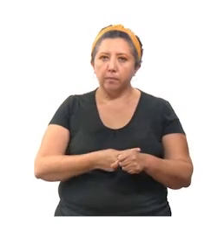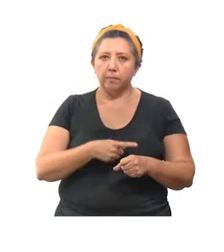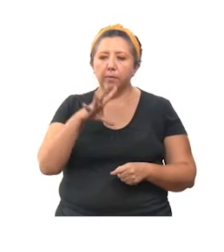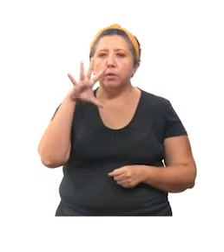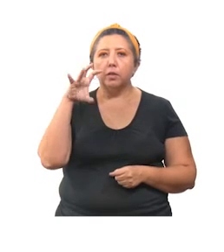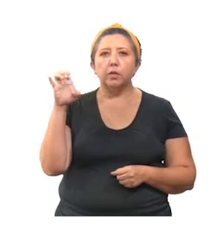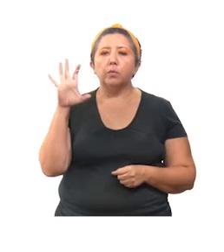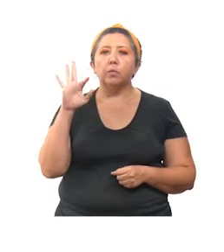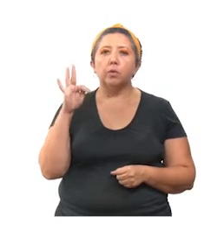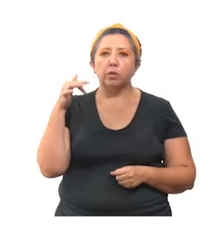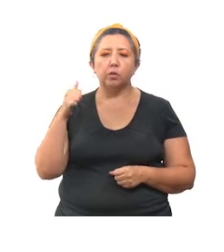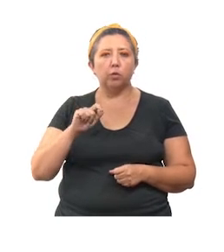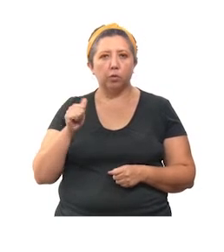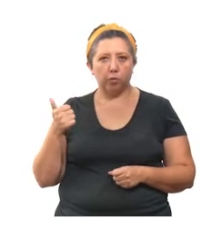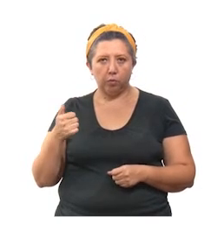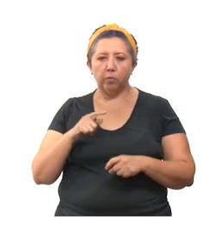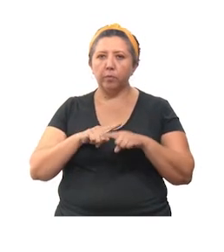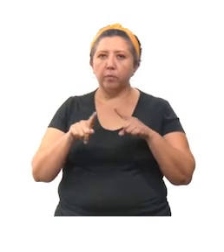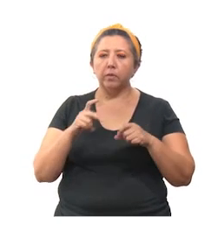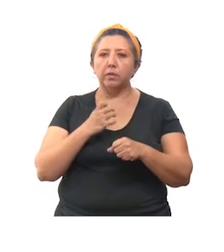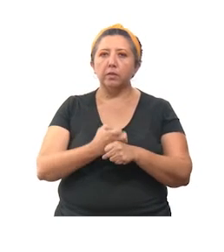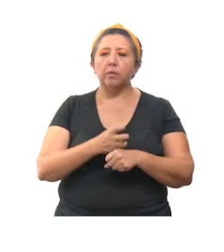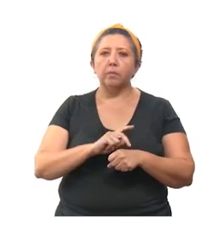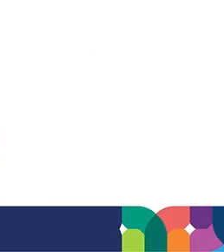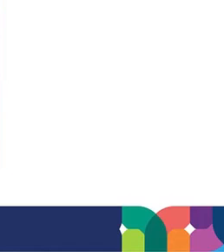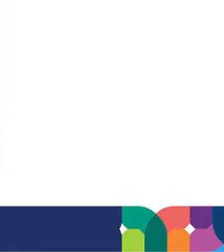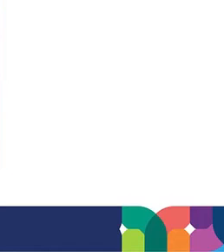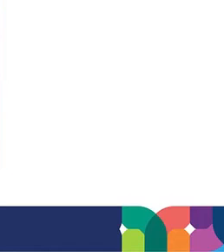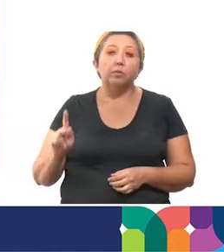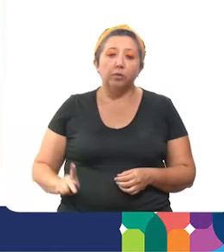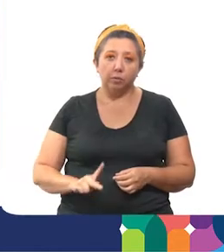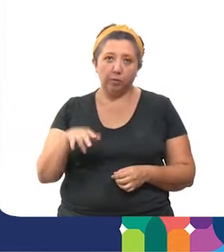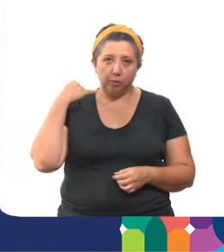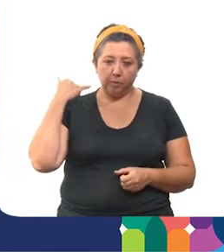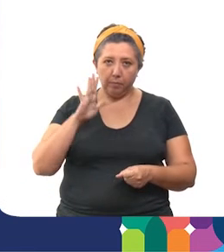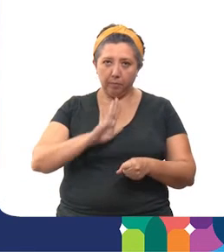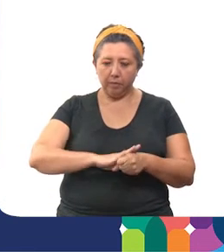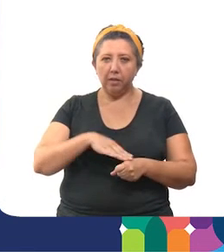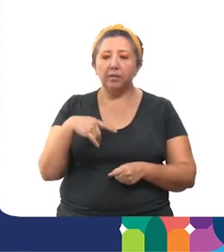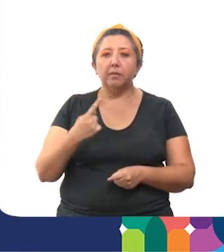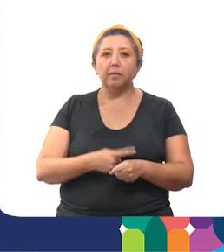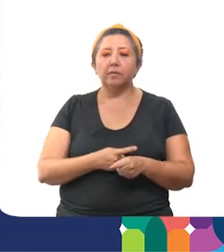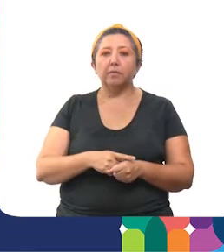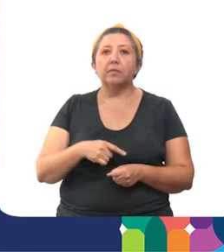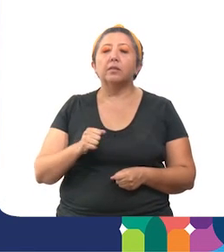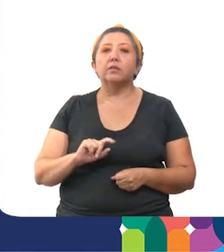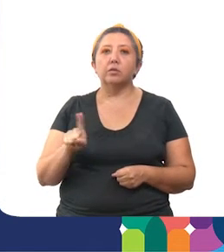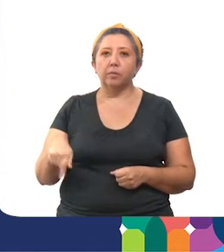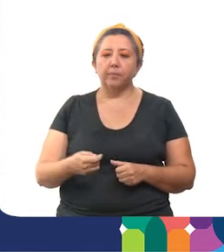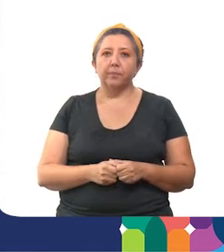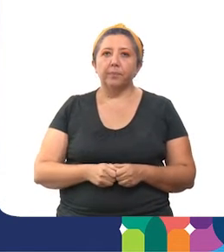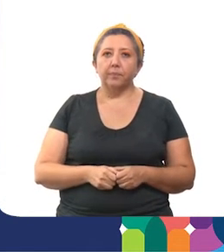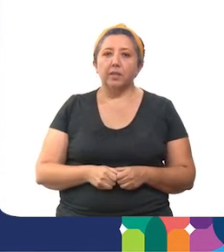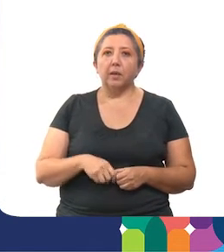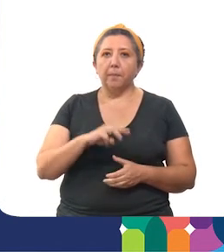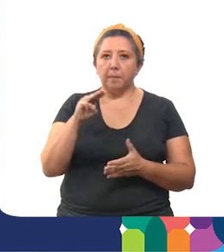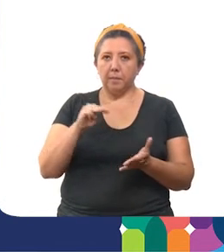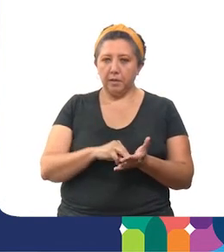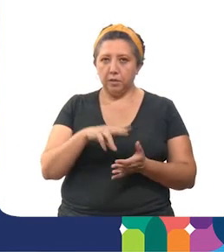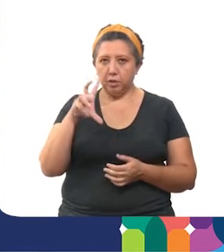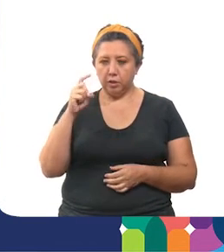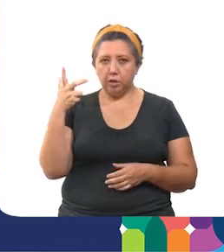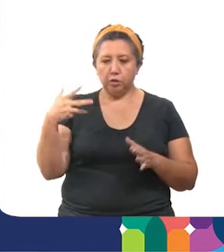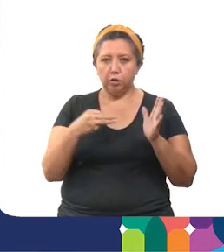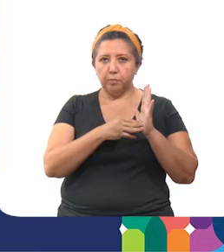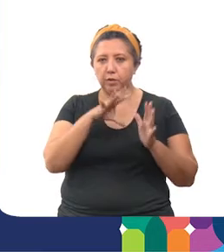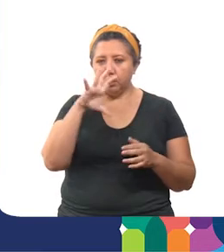546 son de otro país u otro estado. Los municipios de Yucatán con mayor número de personas contagiadas son Mérida